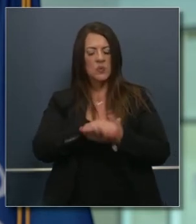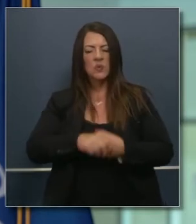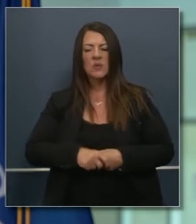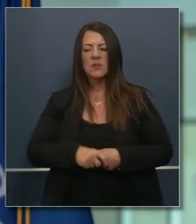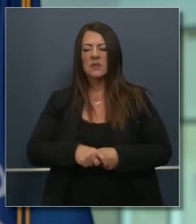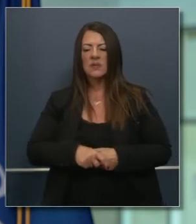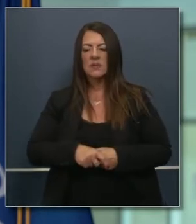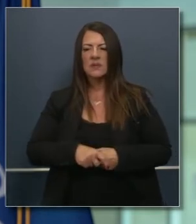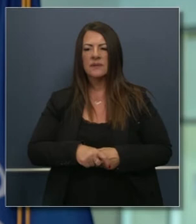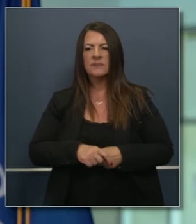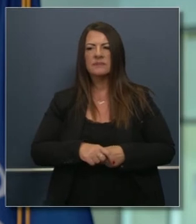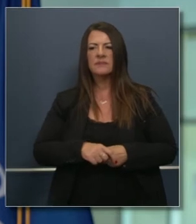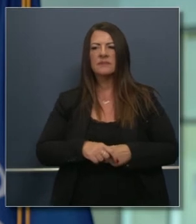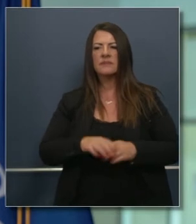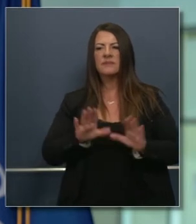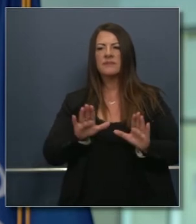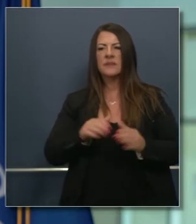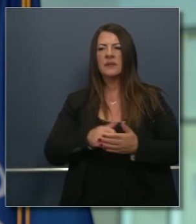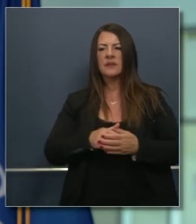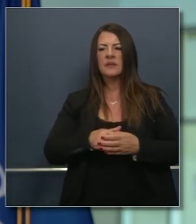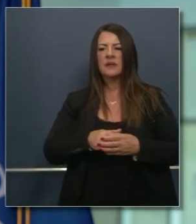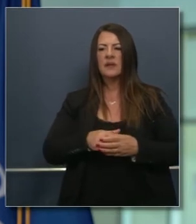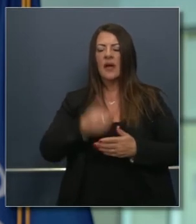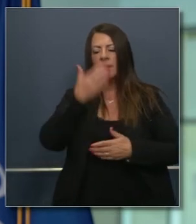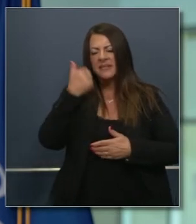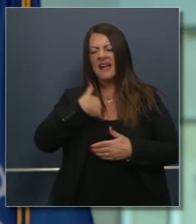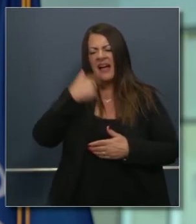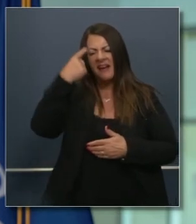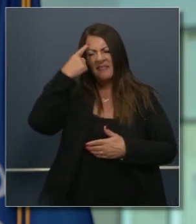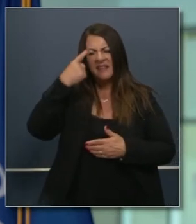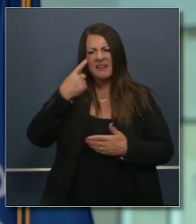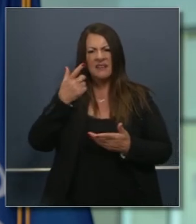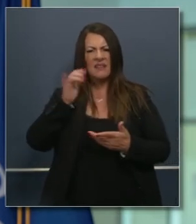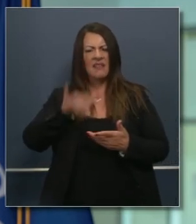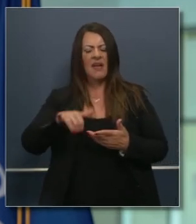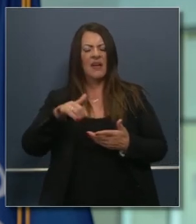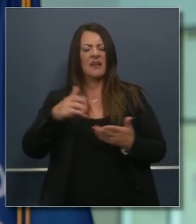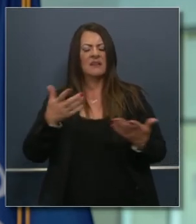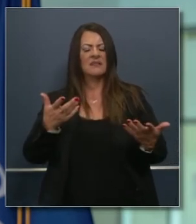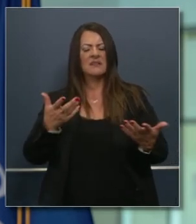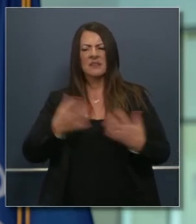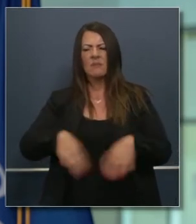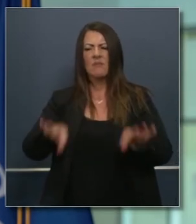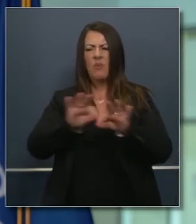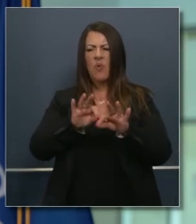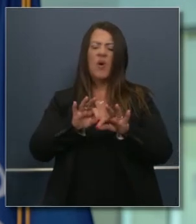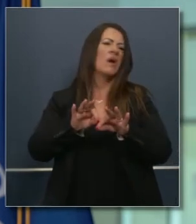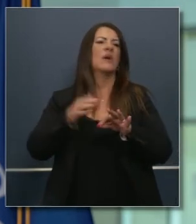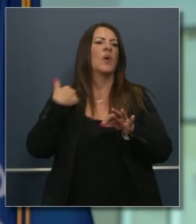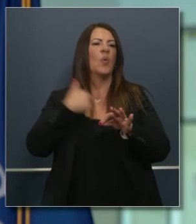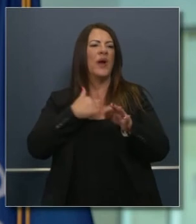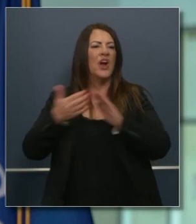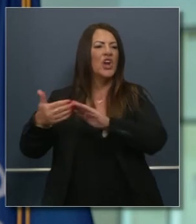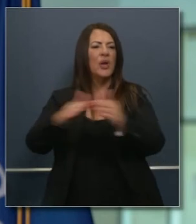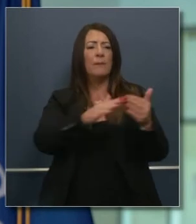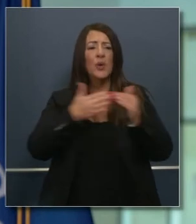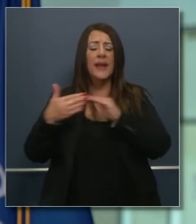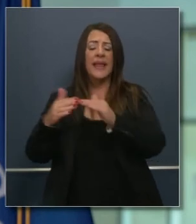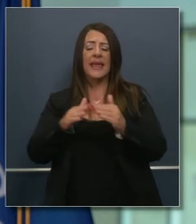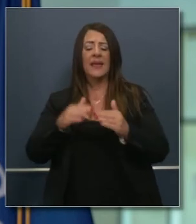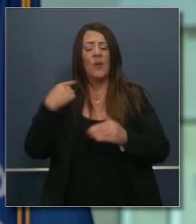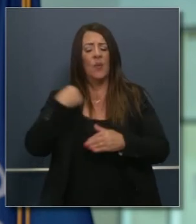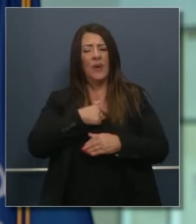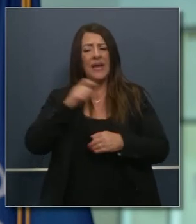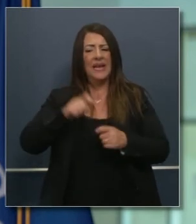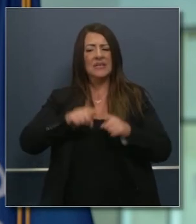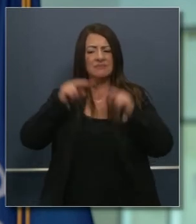mí tal vez es un poco de desconexión en ese respecto porque creo que operamos desde el punto de vista comunitario